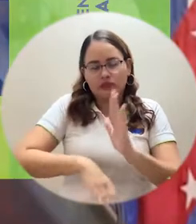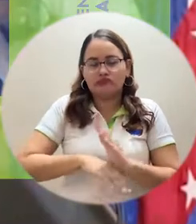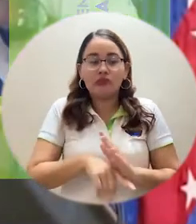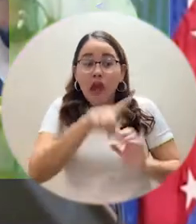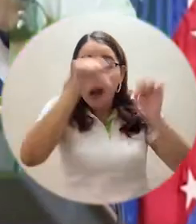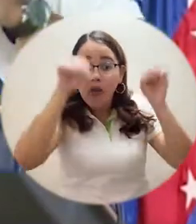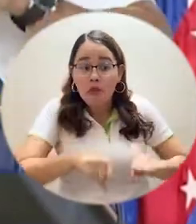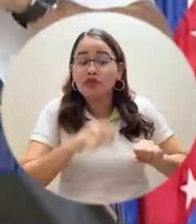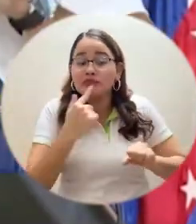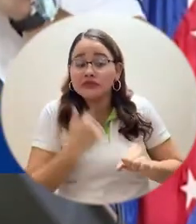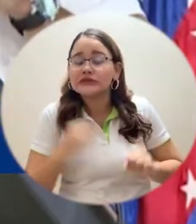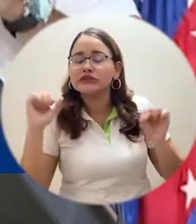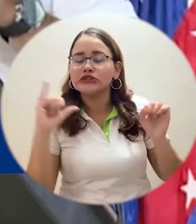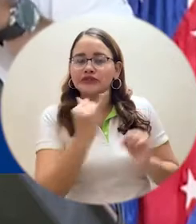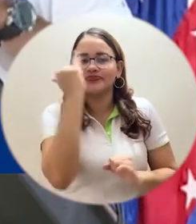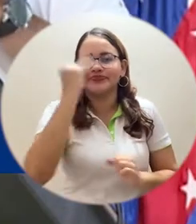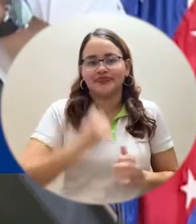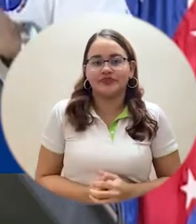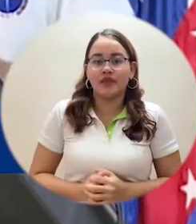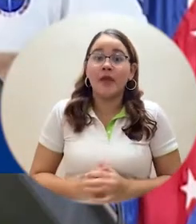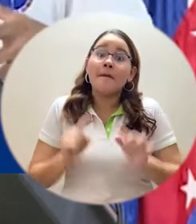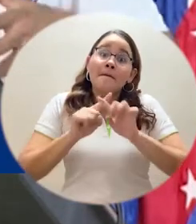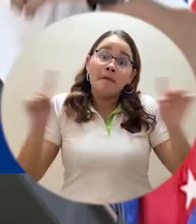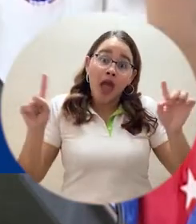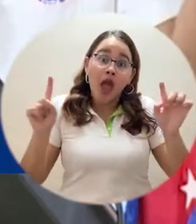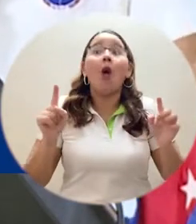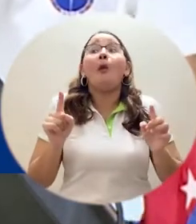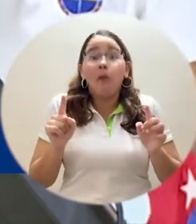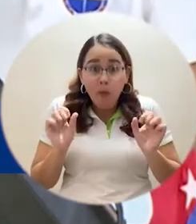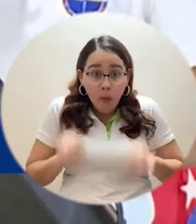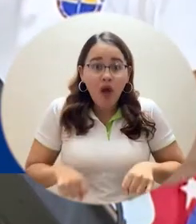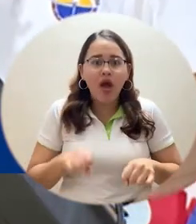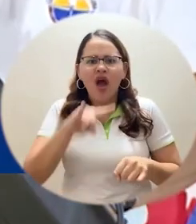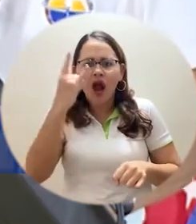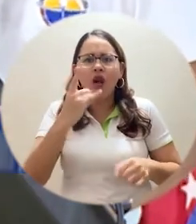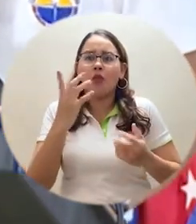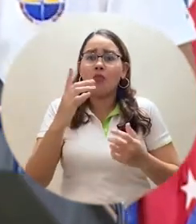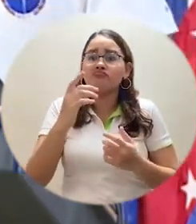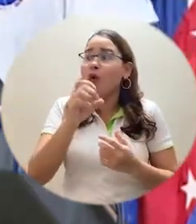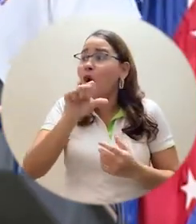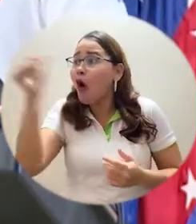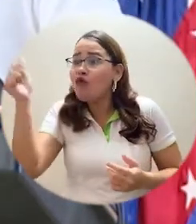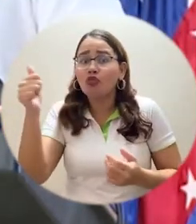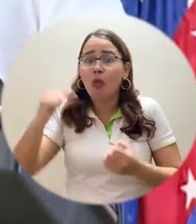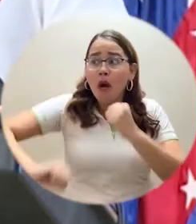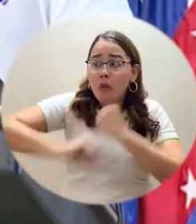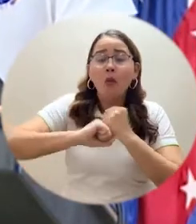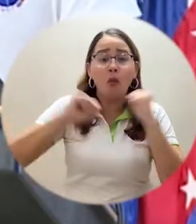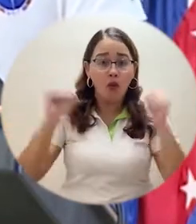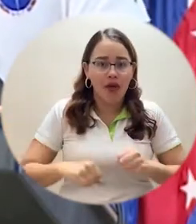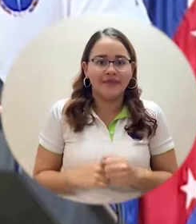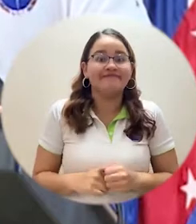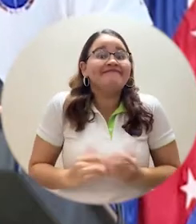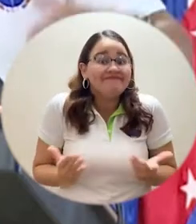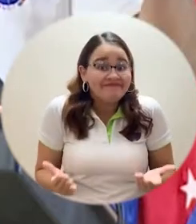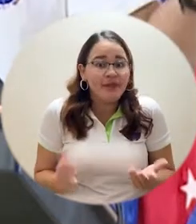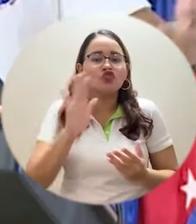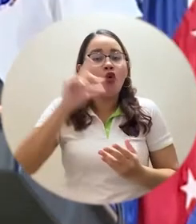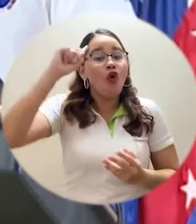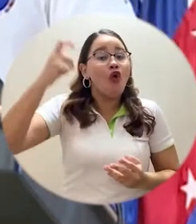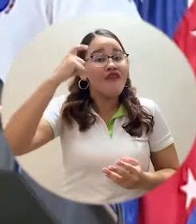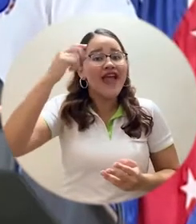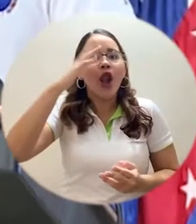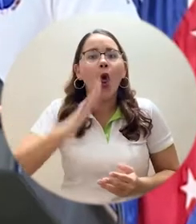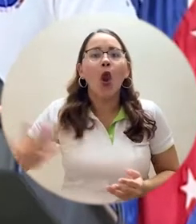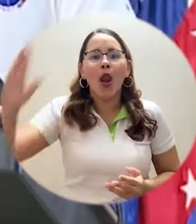Sin embargo, ese acuerdo deja abierta la posibilidad para recibir nuevos recursos de otros fondos. El Gobierno Nacional creó el